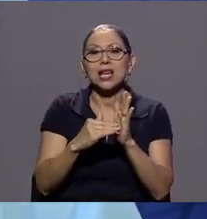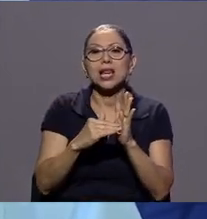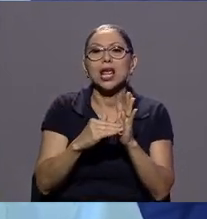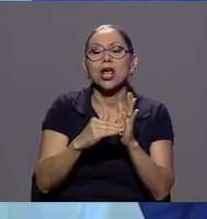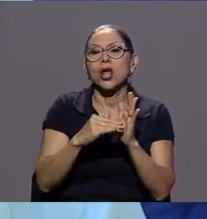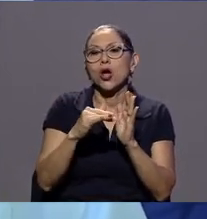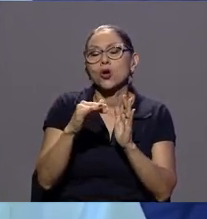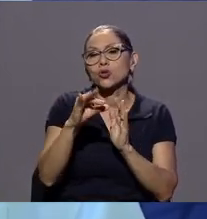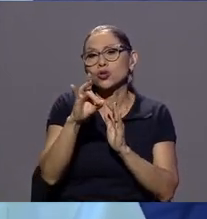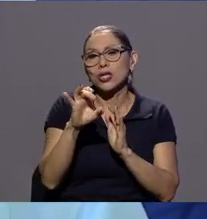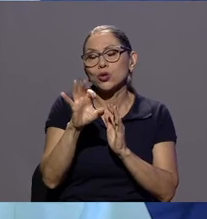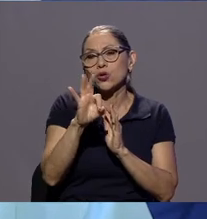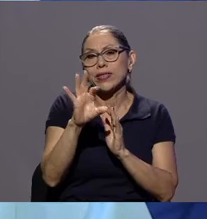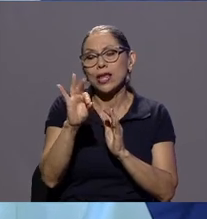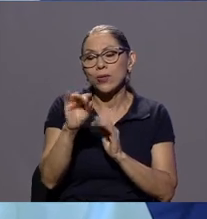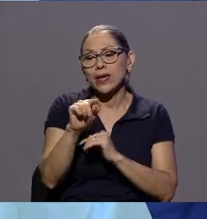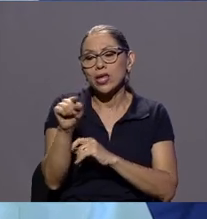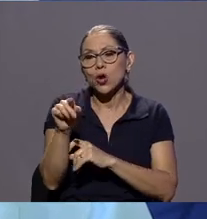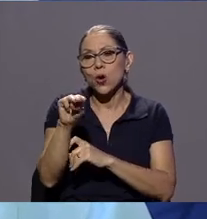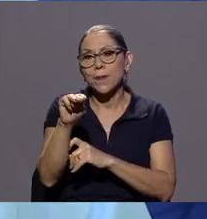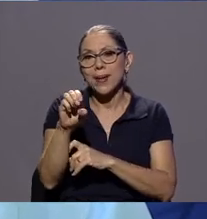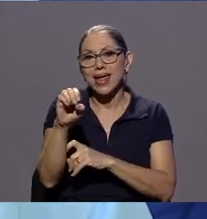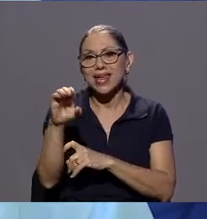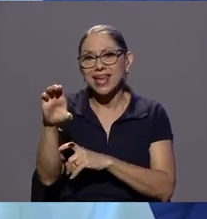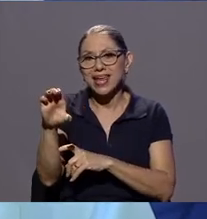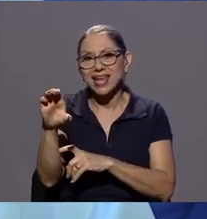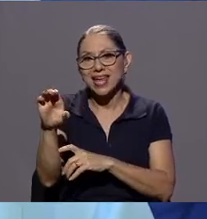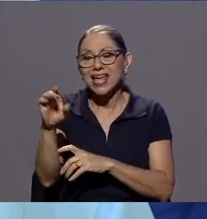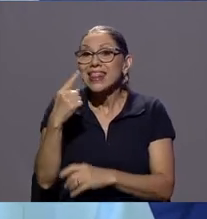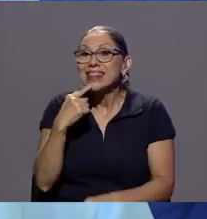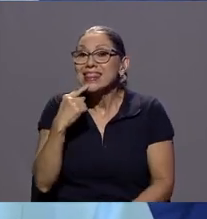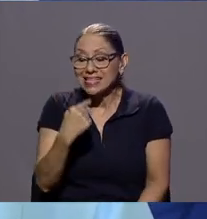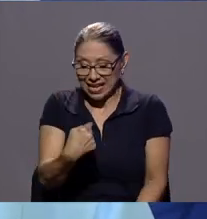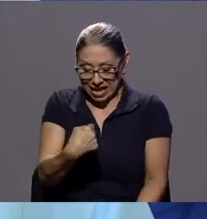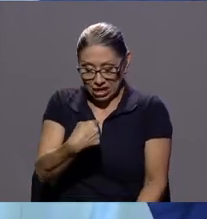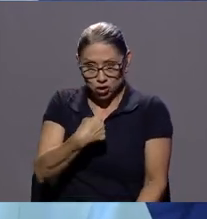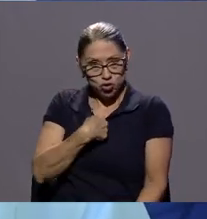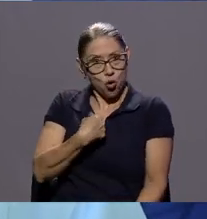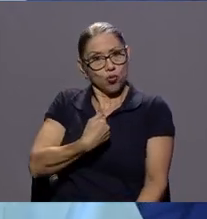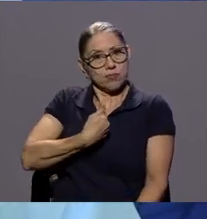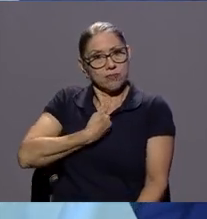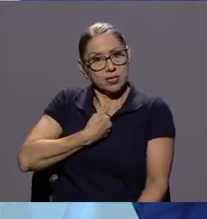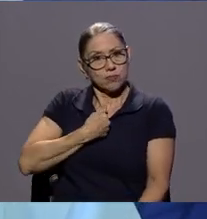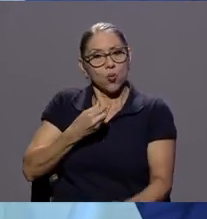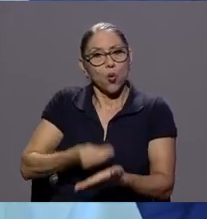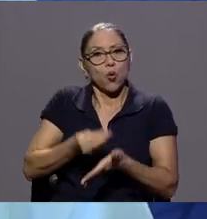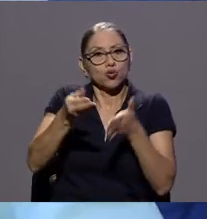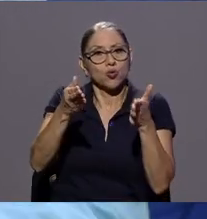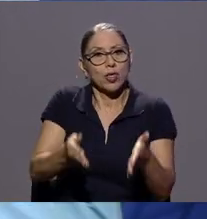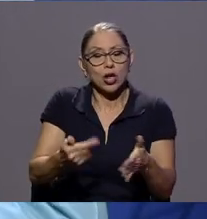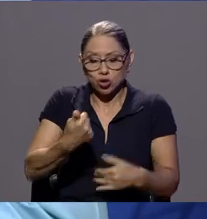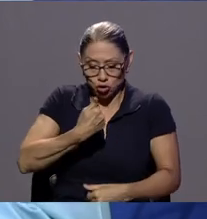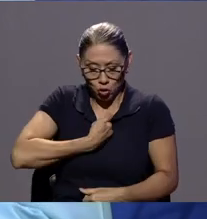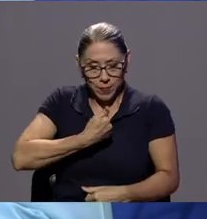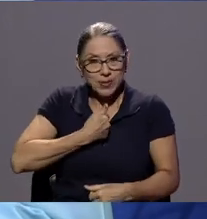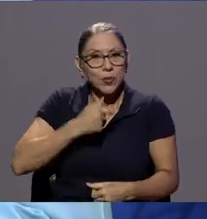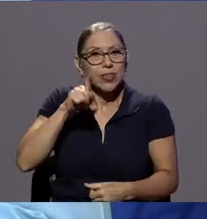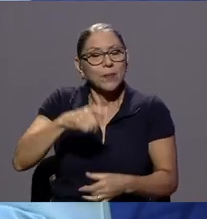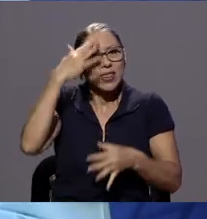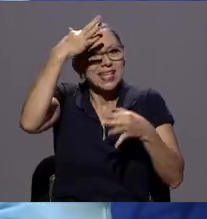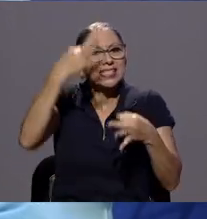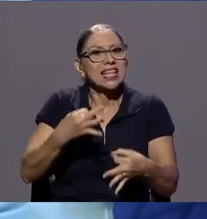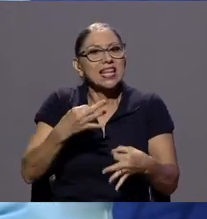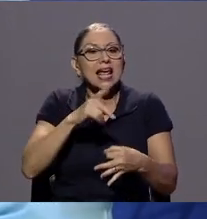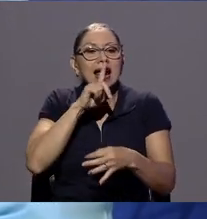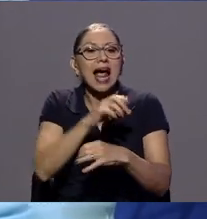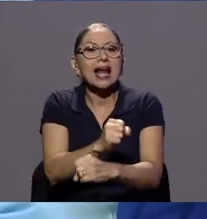establece la posibilidad de que sea yo como consumidor el que decida como me aplican la garantía puede ser la